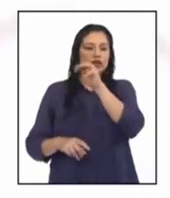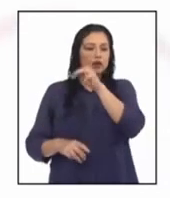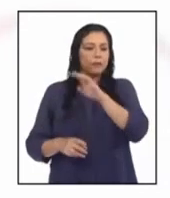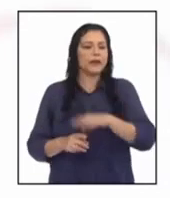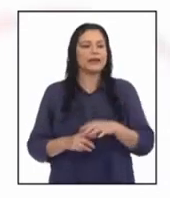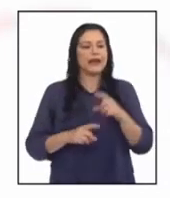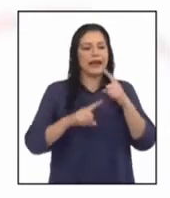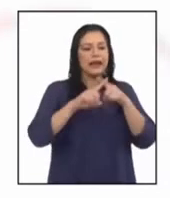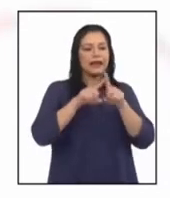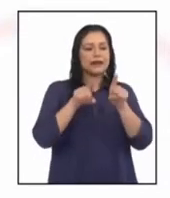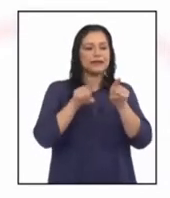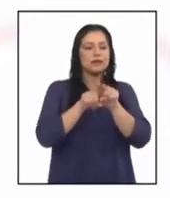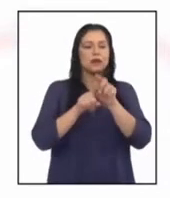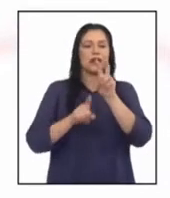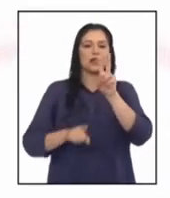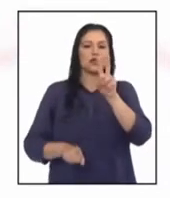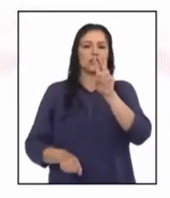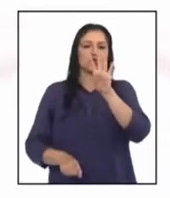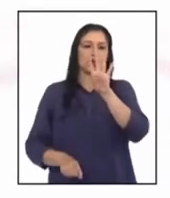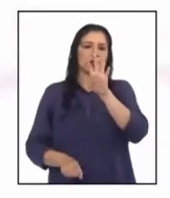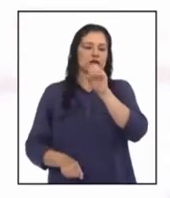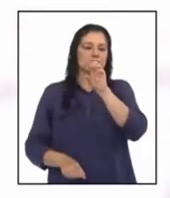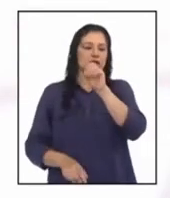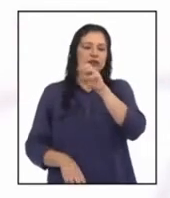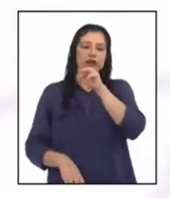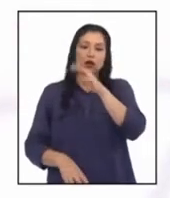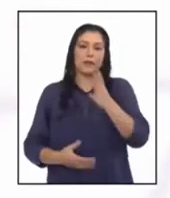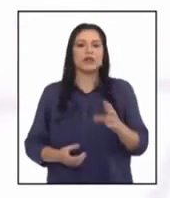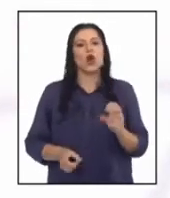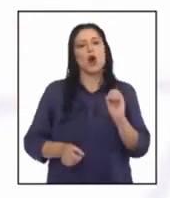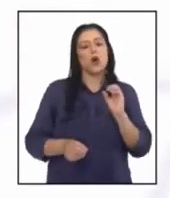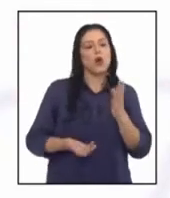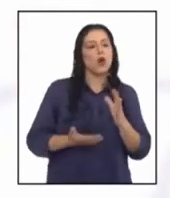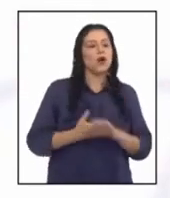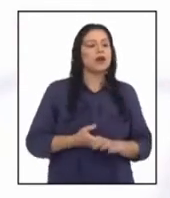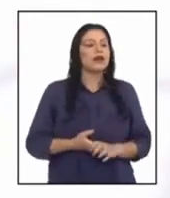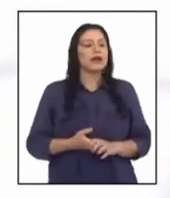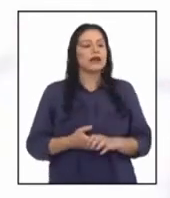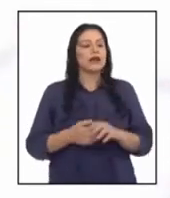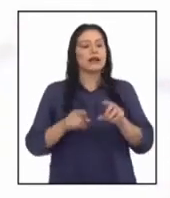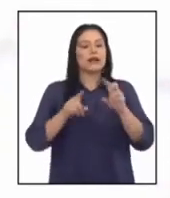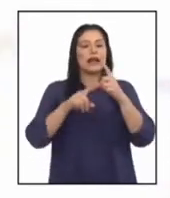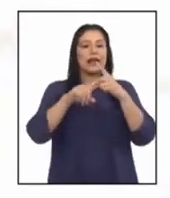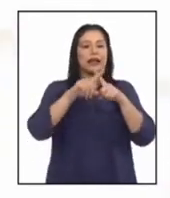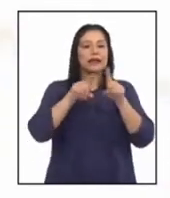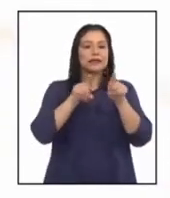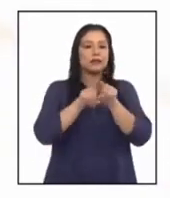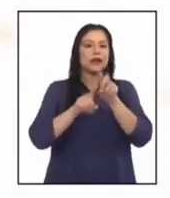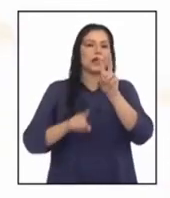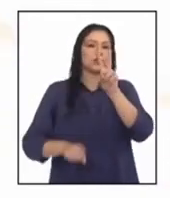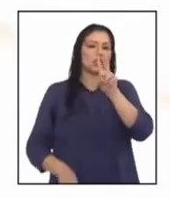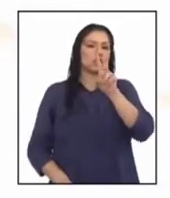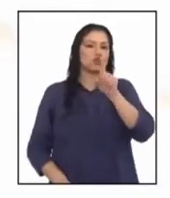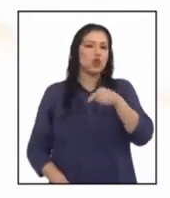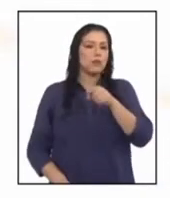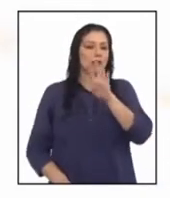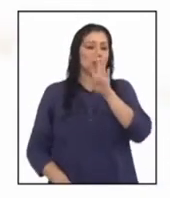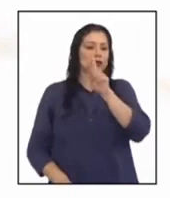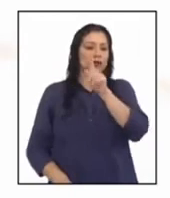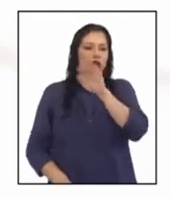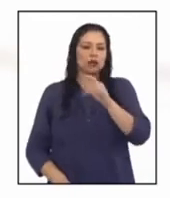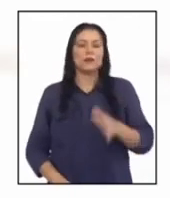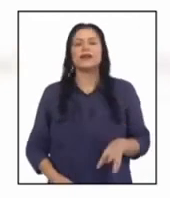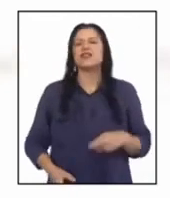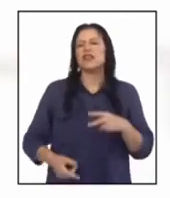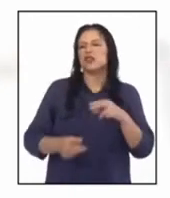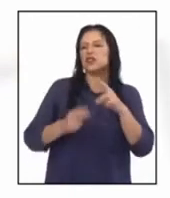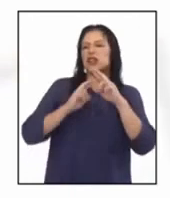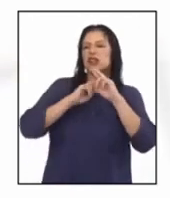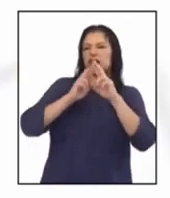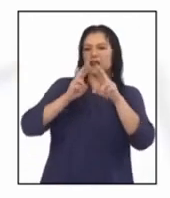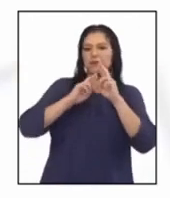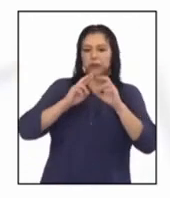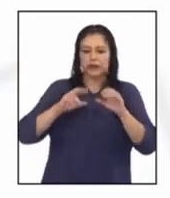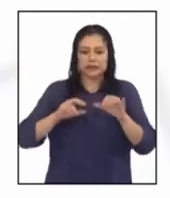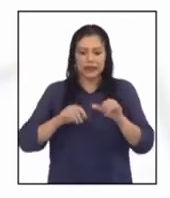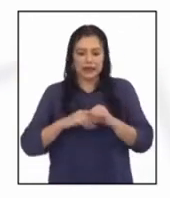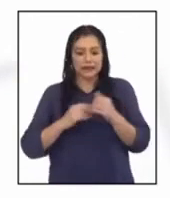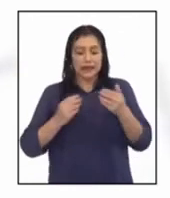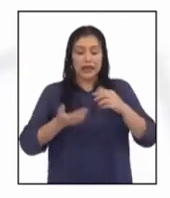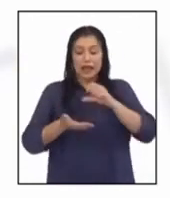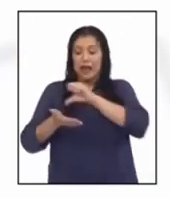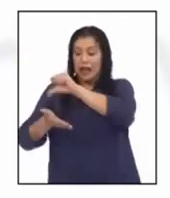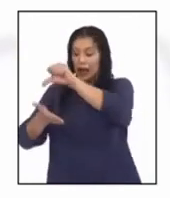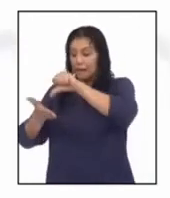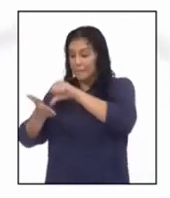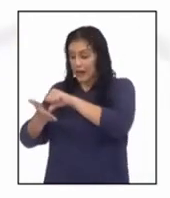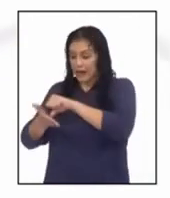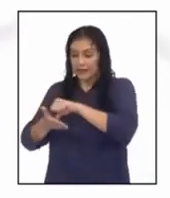X es igual a 2.400 metros, o que es igual a 2,4 kilómetros. Por lo tanto, la distancia de la plaza